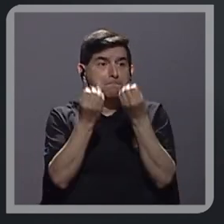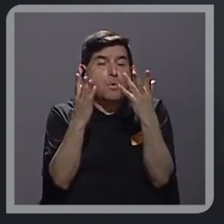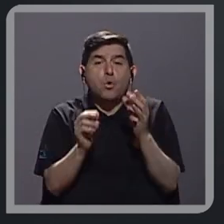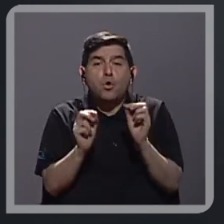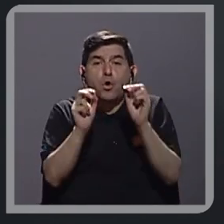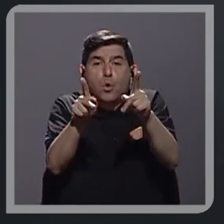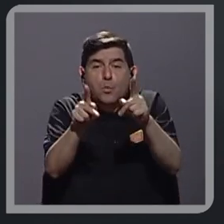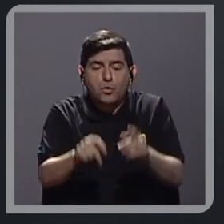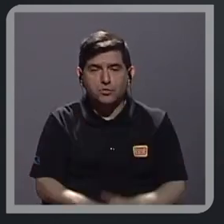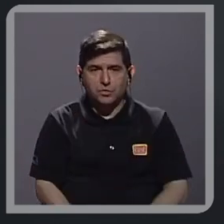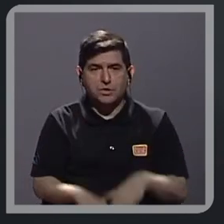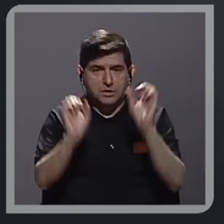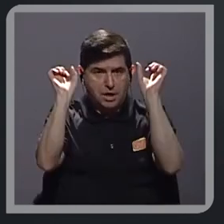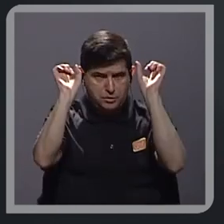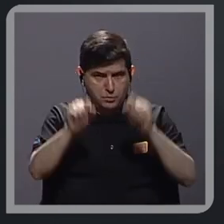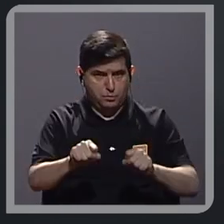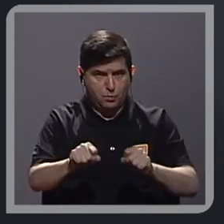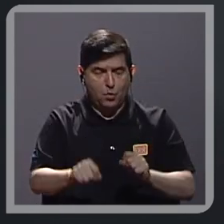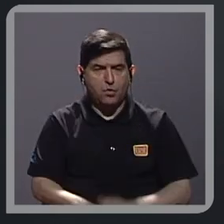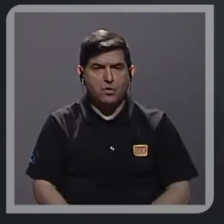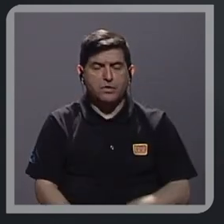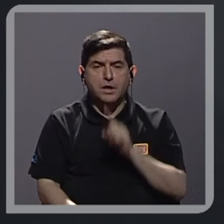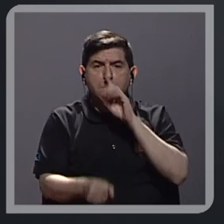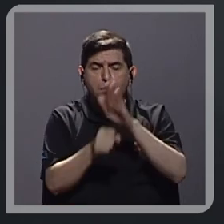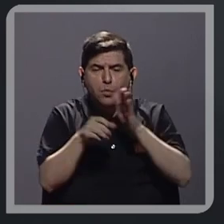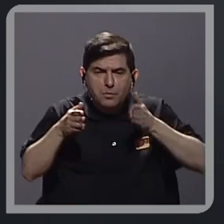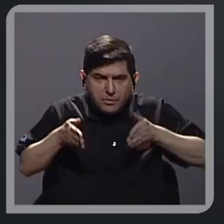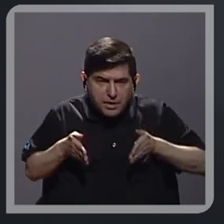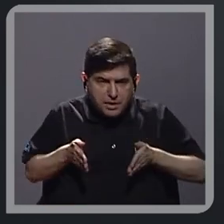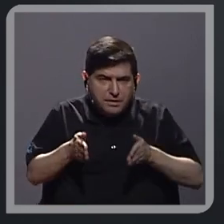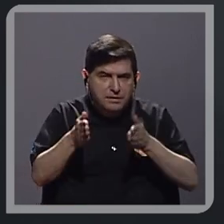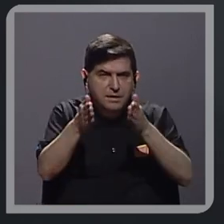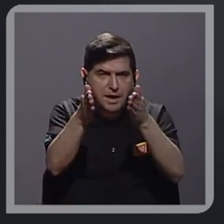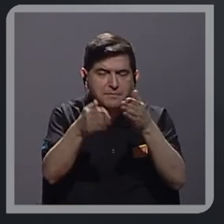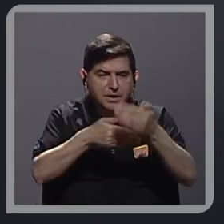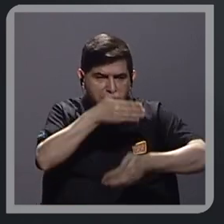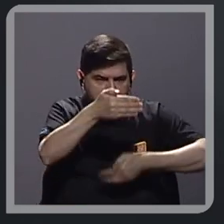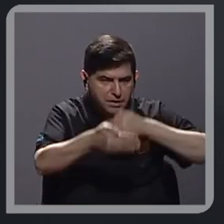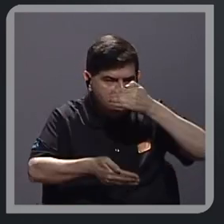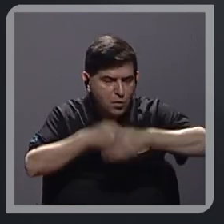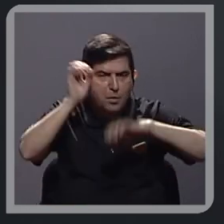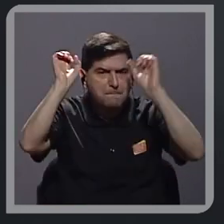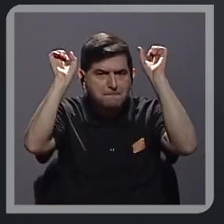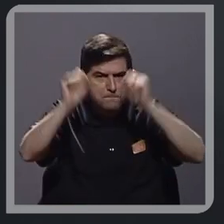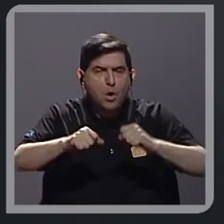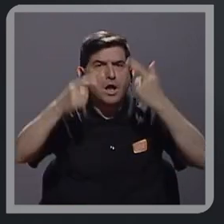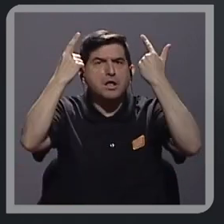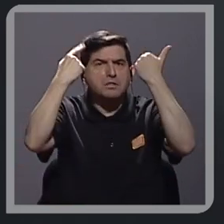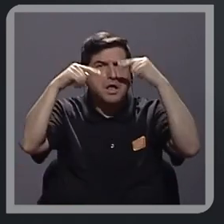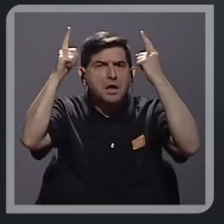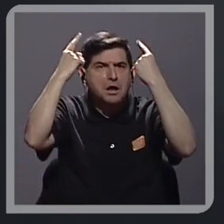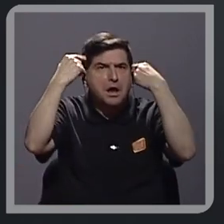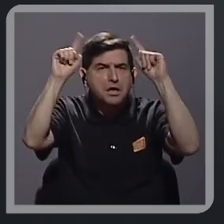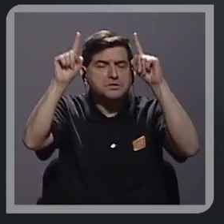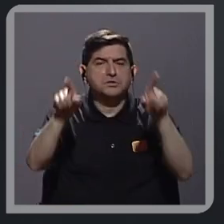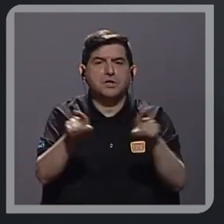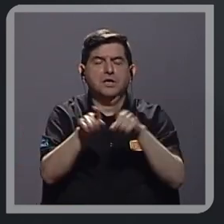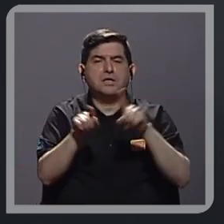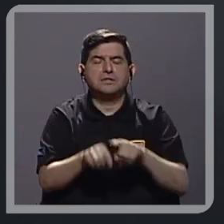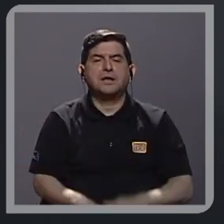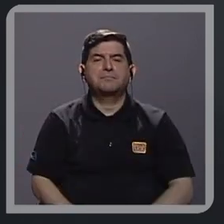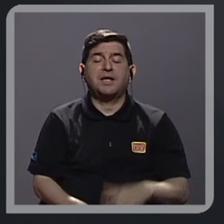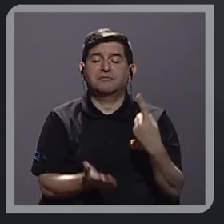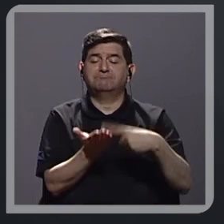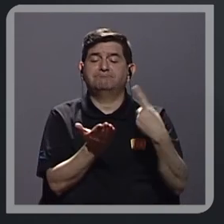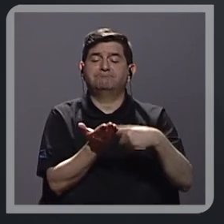oportunidades de cómo llegar a esa hoja de ruta en un proceso que puede ser exitoso y que además puede ser sometido